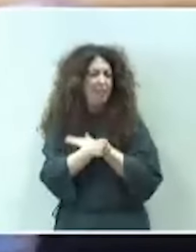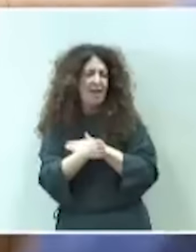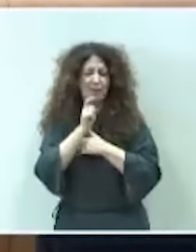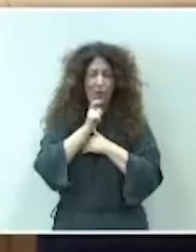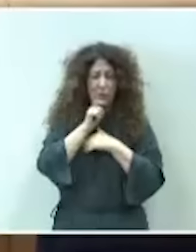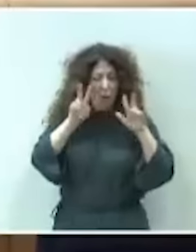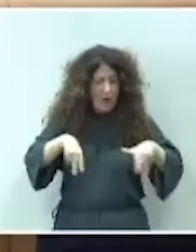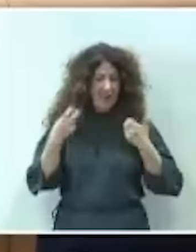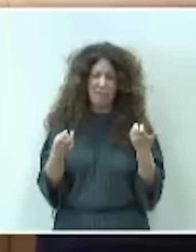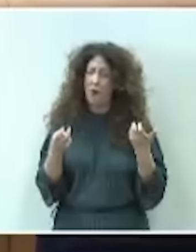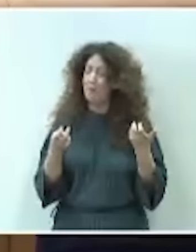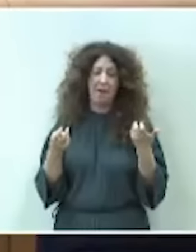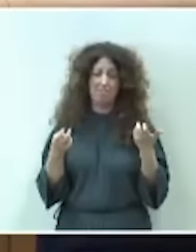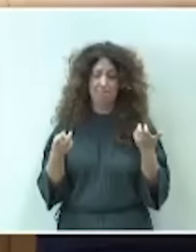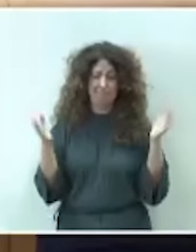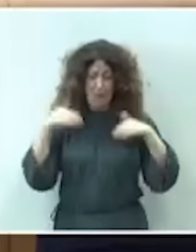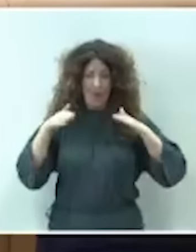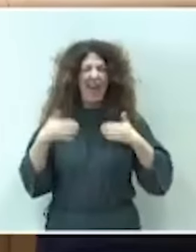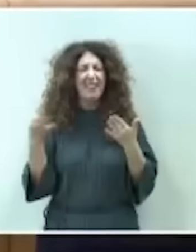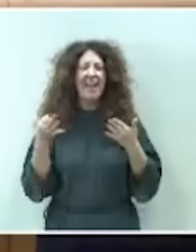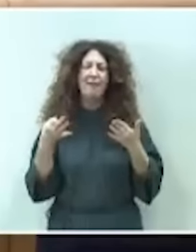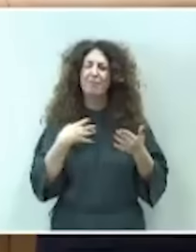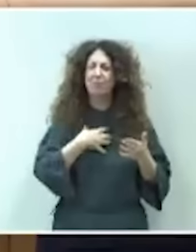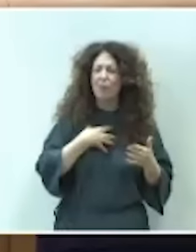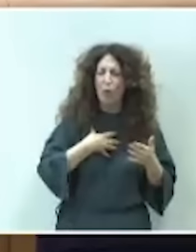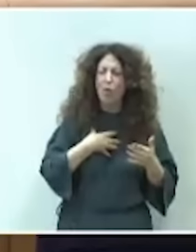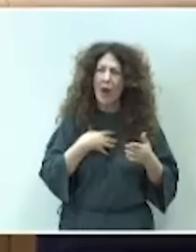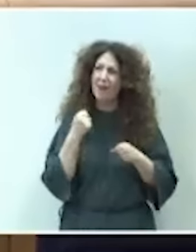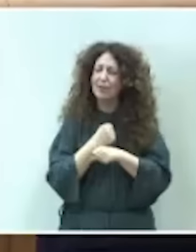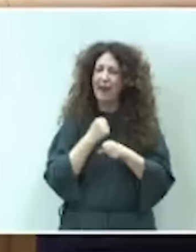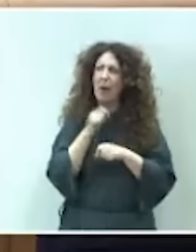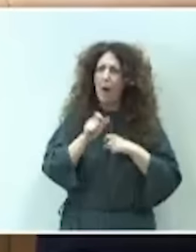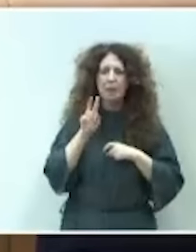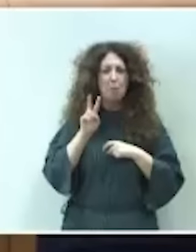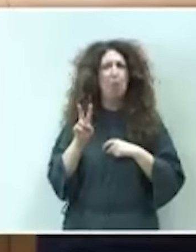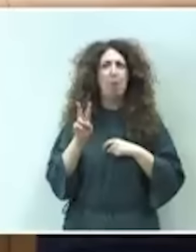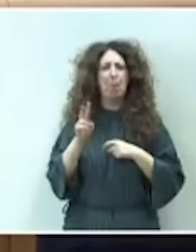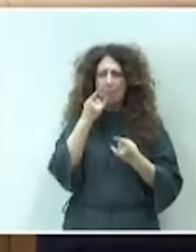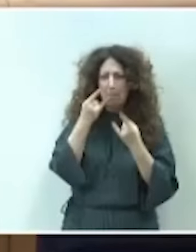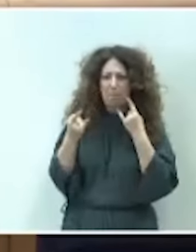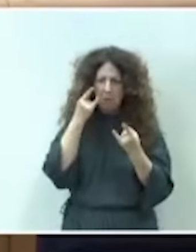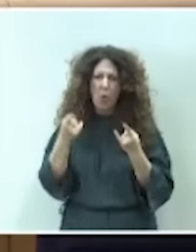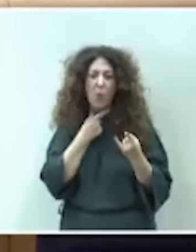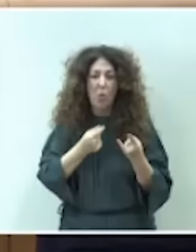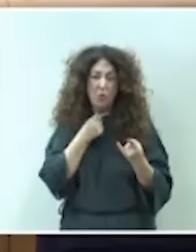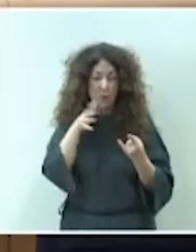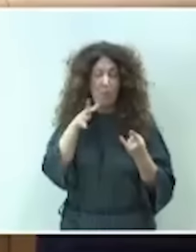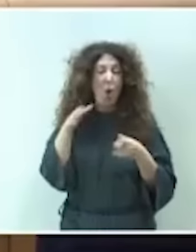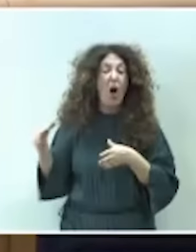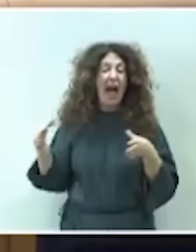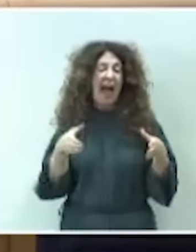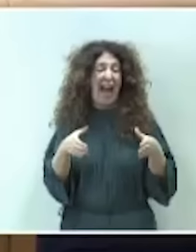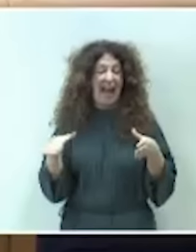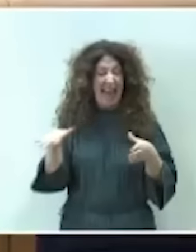mucho más atractiva porque, entre otras razones, como usted ha dicho, tenemos un reto generacional por delante.